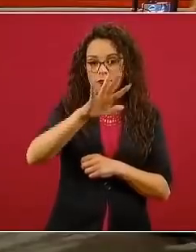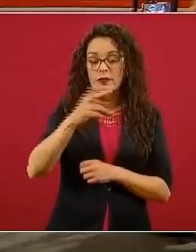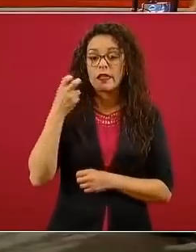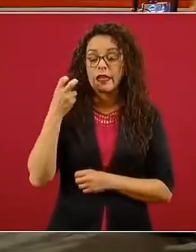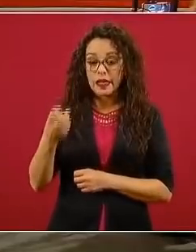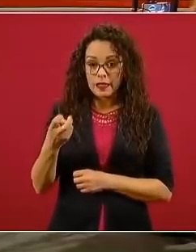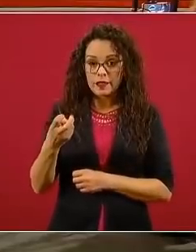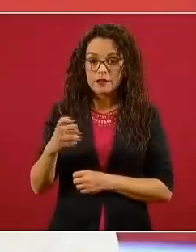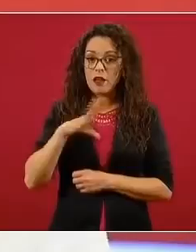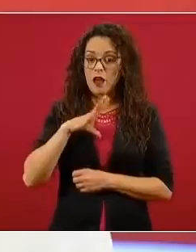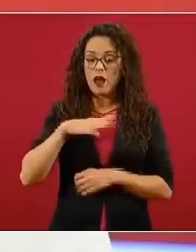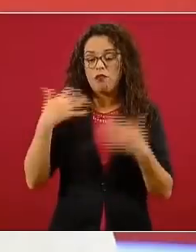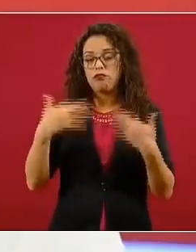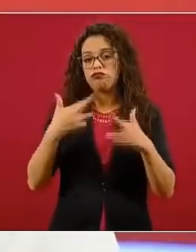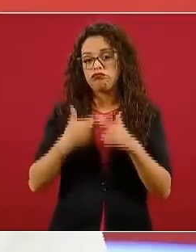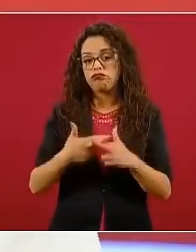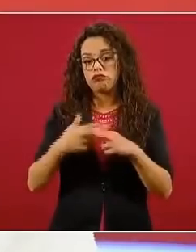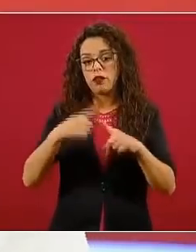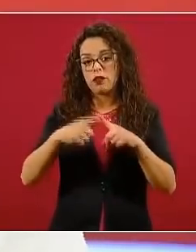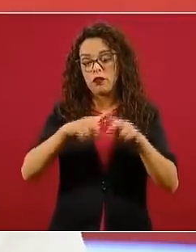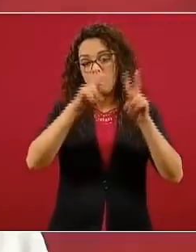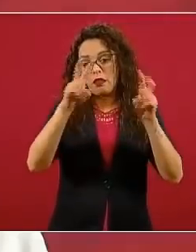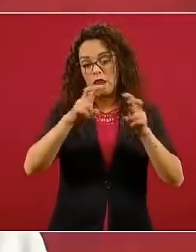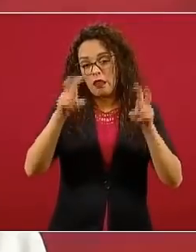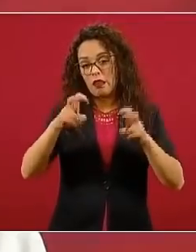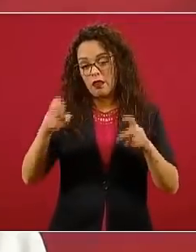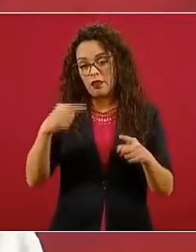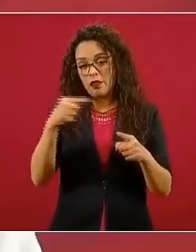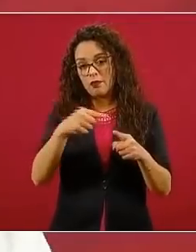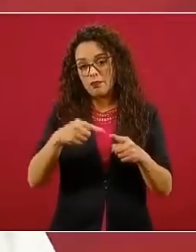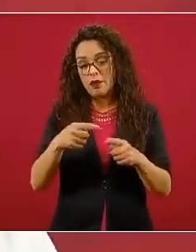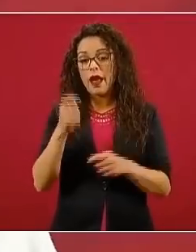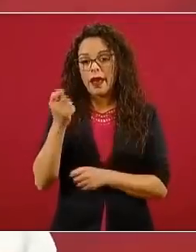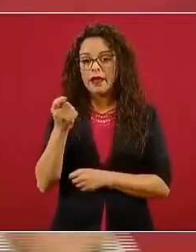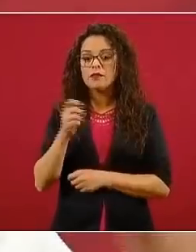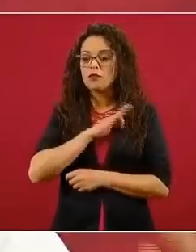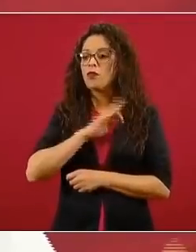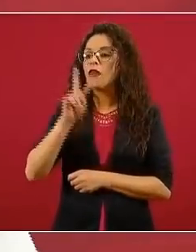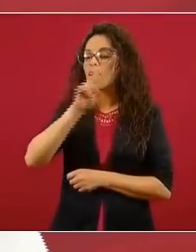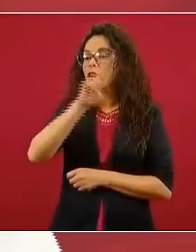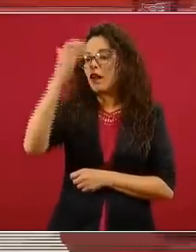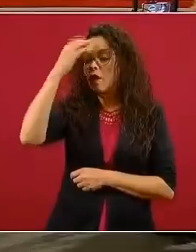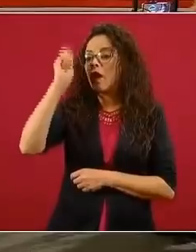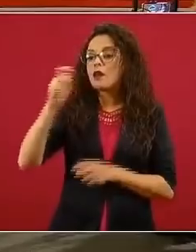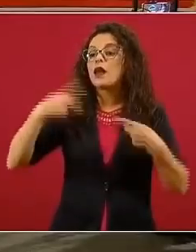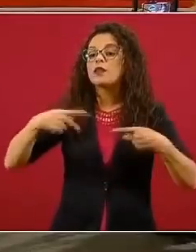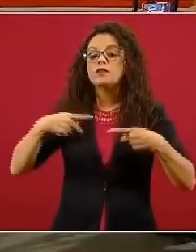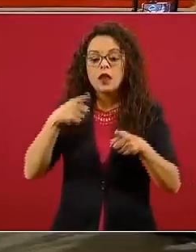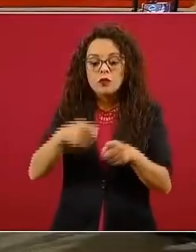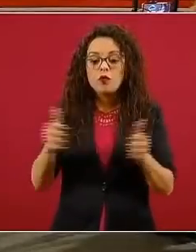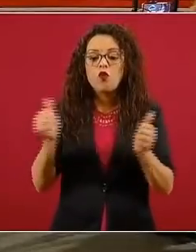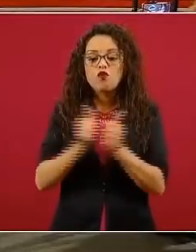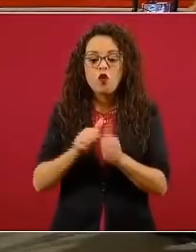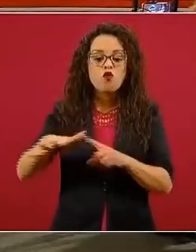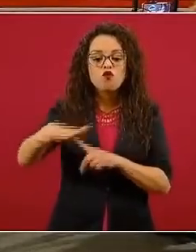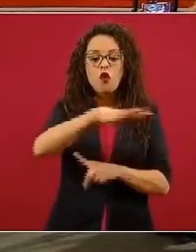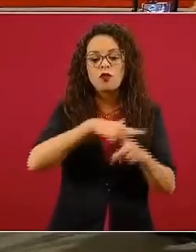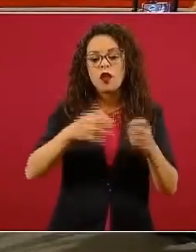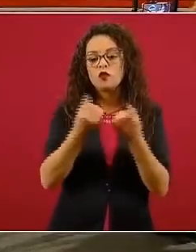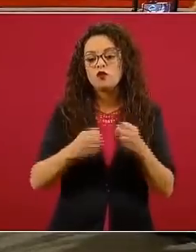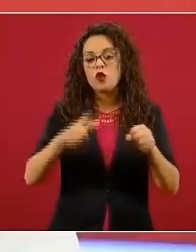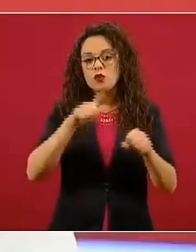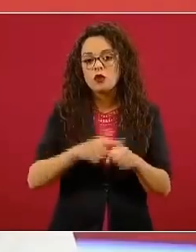que tiene esta agenda amplia, que reconoce a la persona en un contexto social, en un contexto también